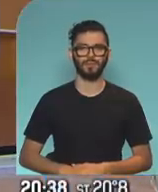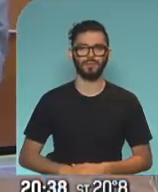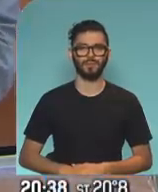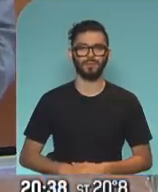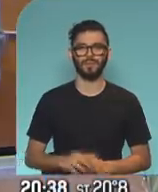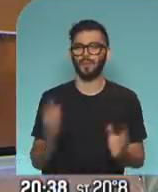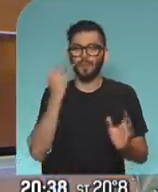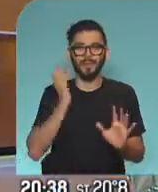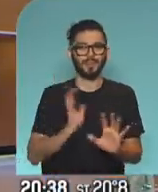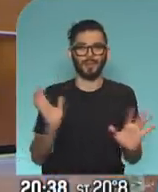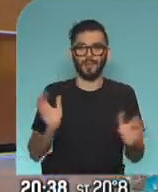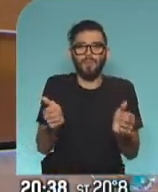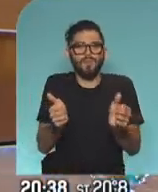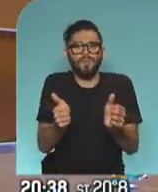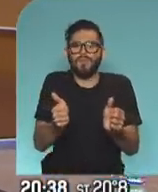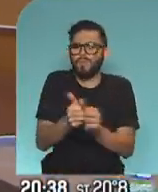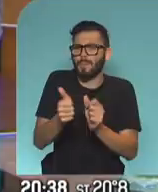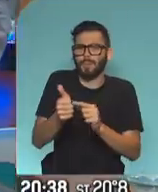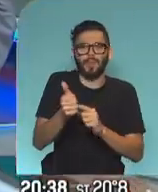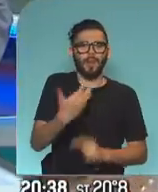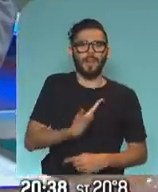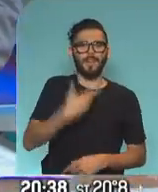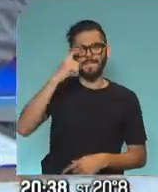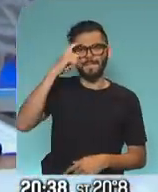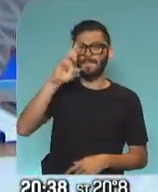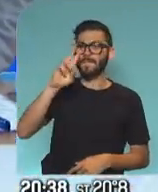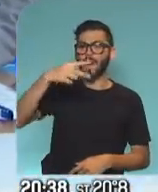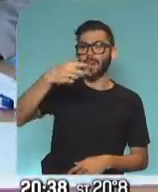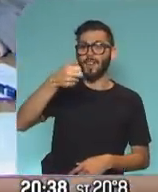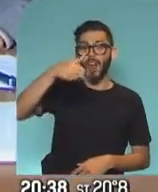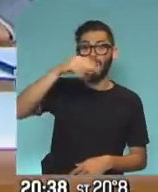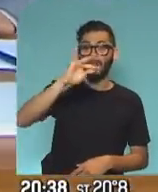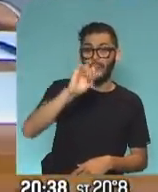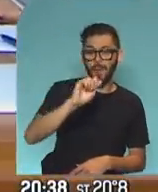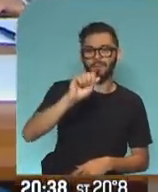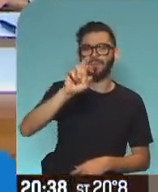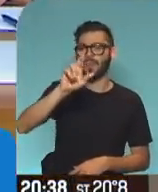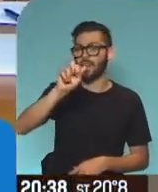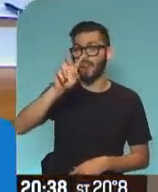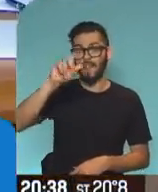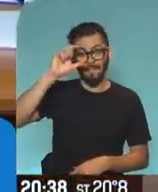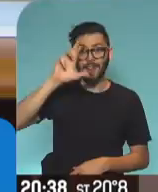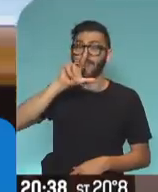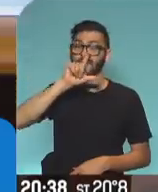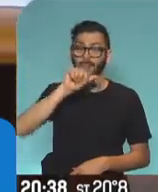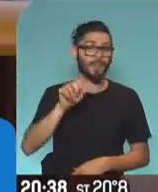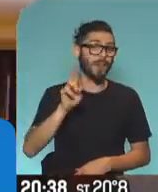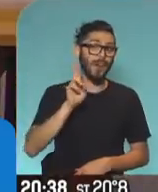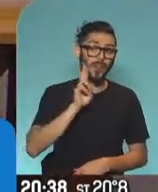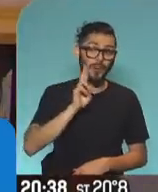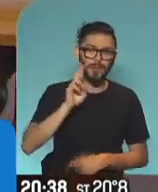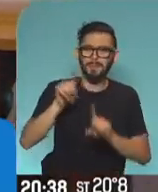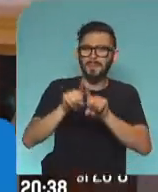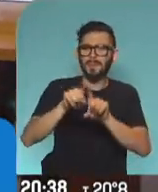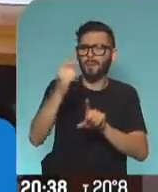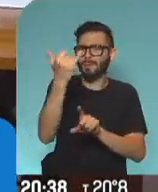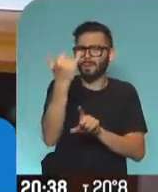Y ya estamos, junto a María Fernanda Raberta, como todos los jueves aquí en Televisión Pública Noticias, Fernanda, buenas noches. Buenas noches. Ustedes nos